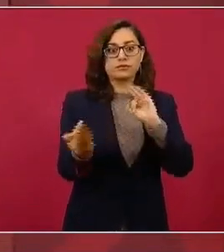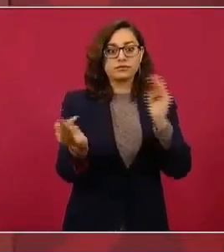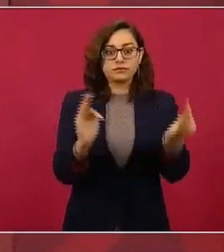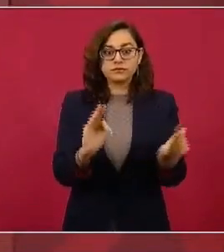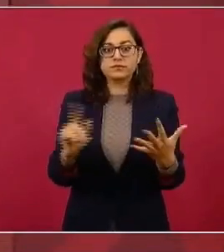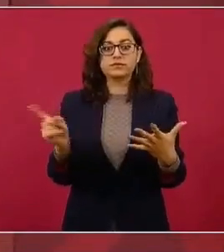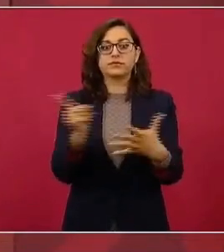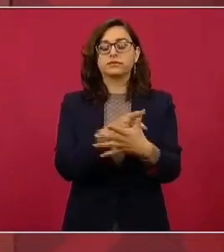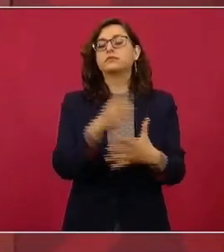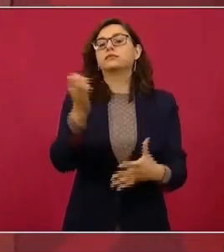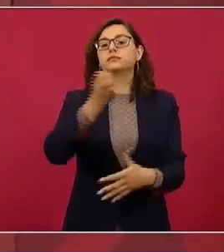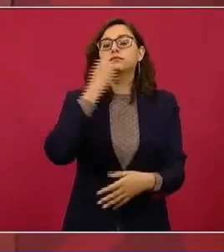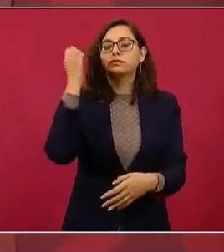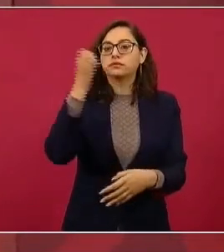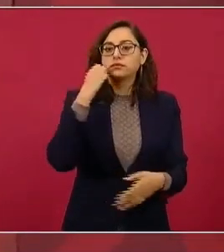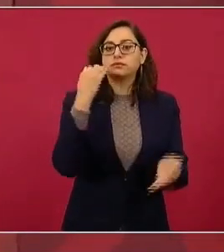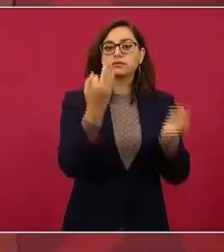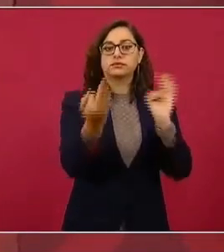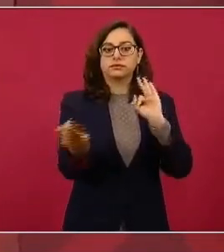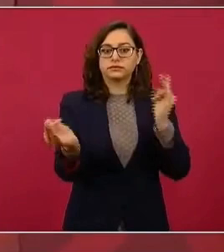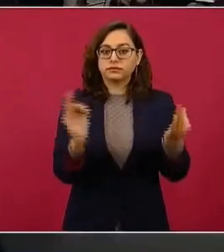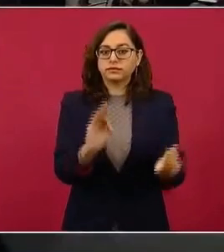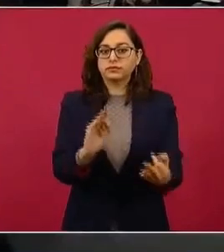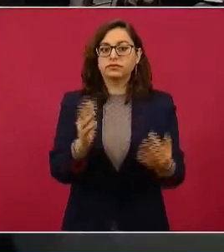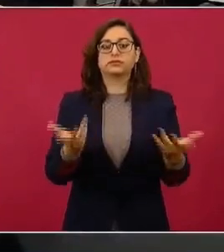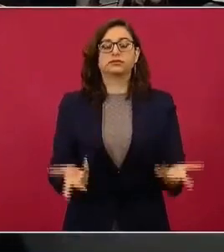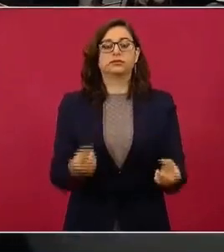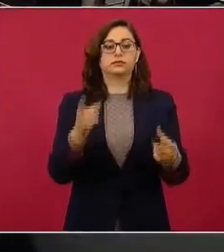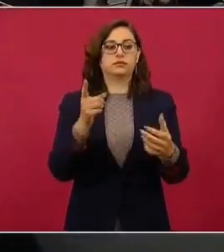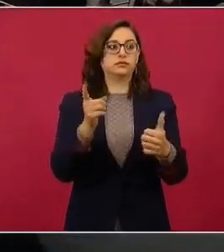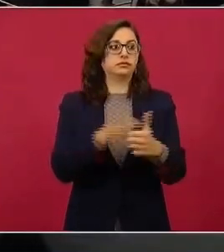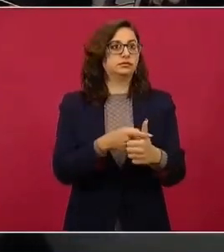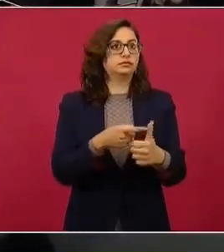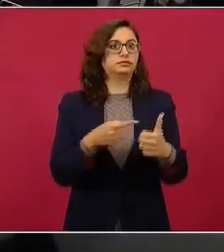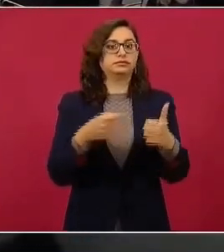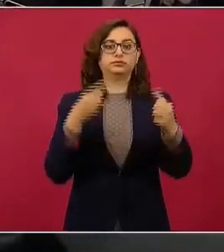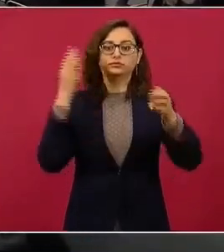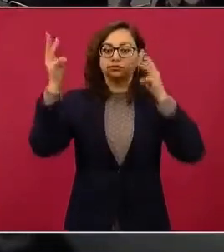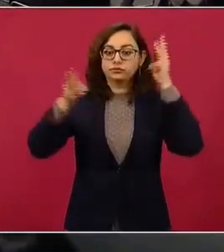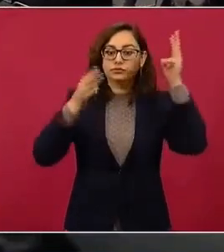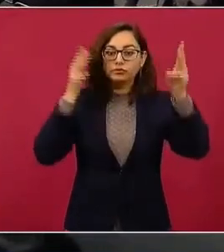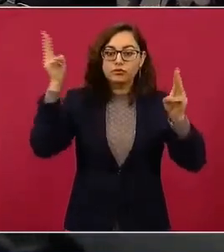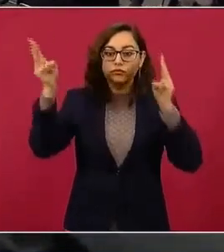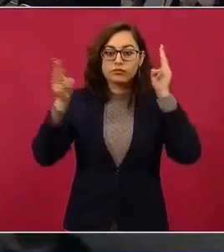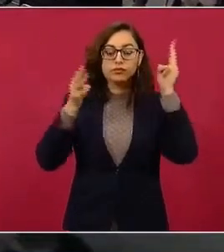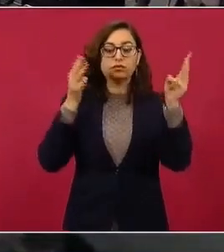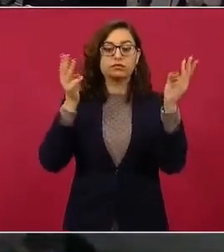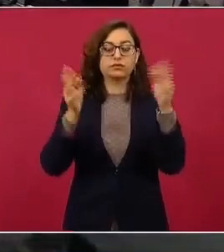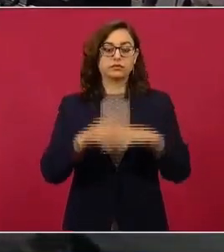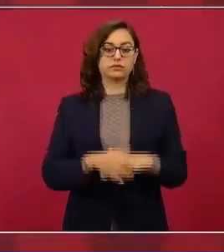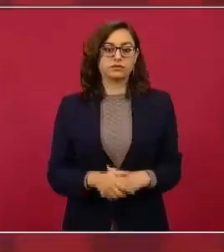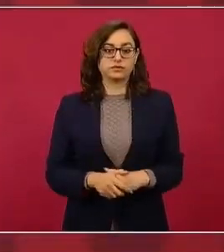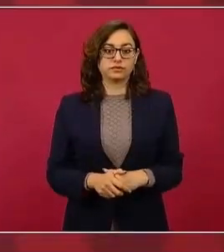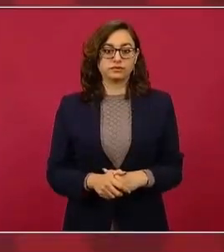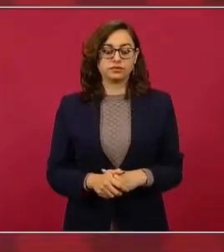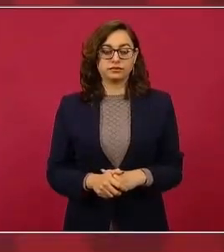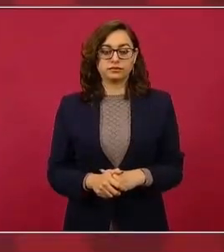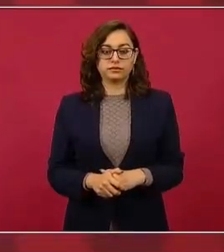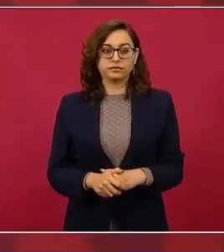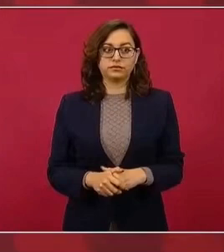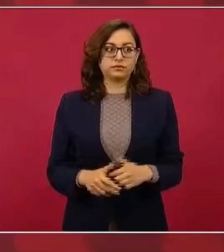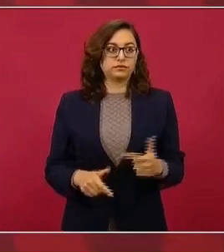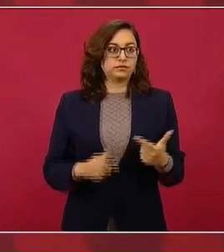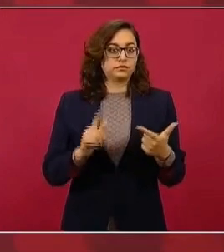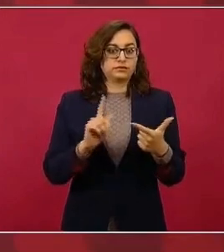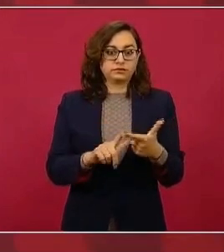estamos hablando de escuelas, estamos hablando del museo, estamos